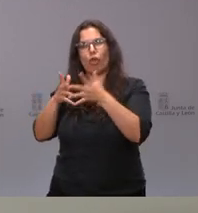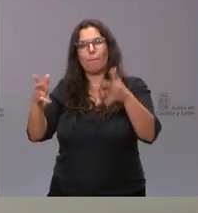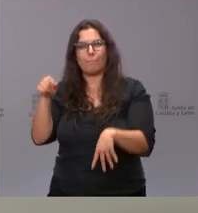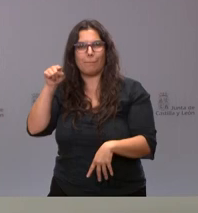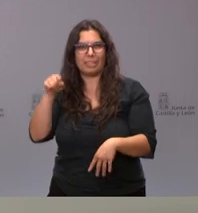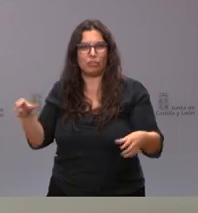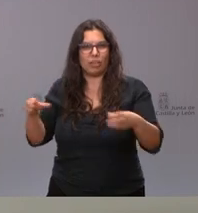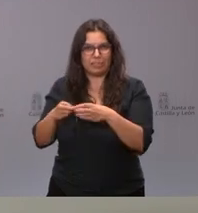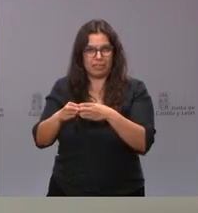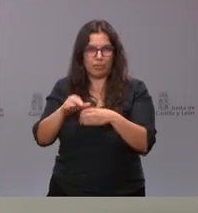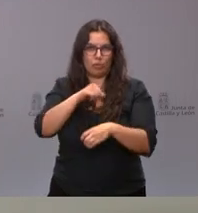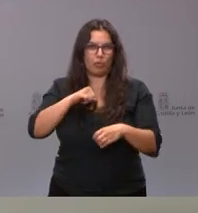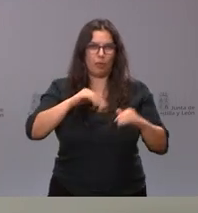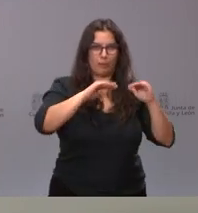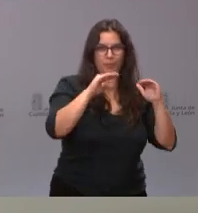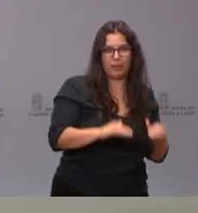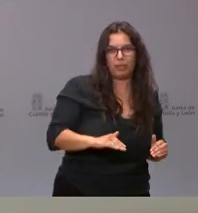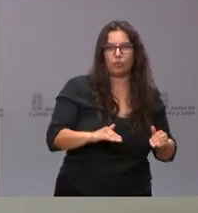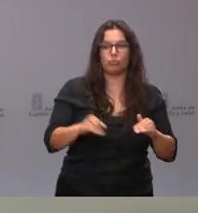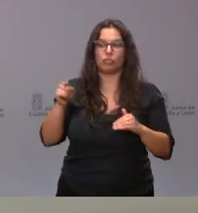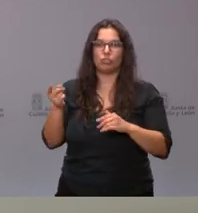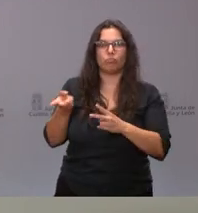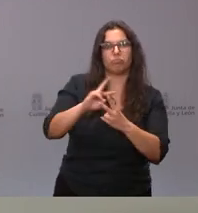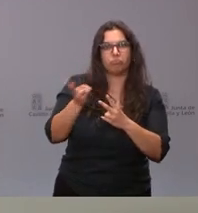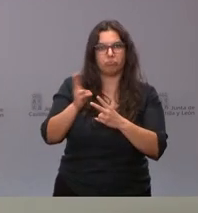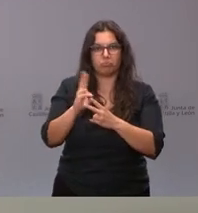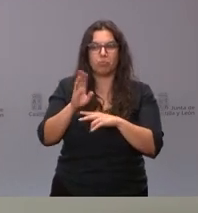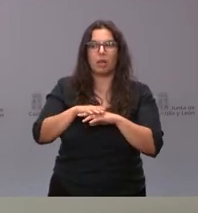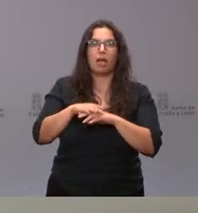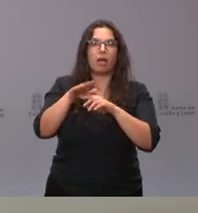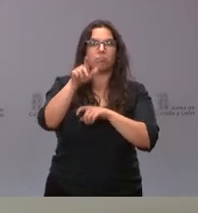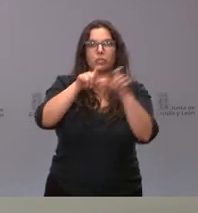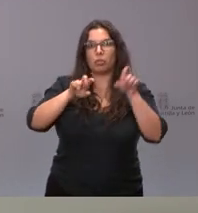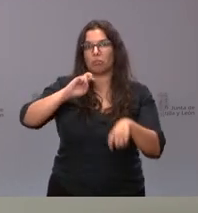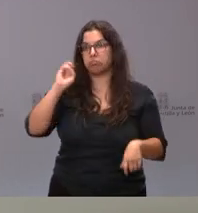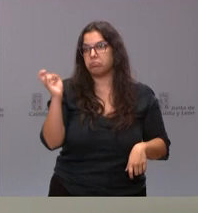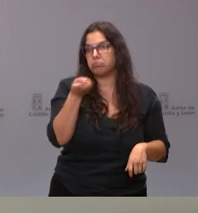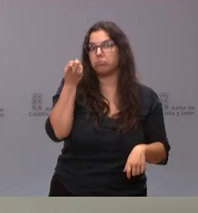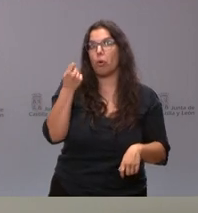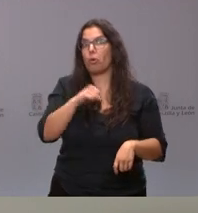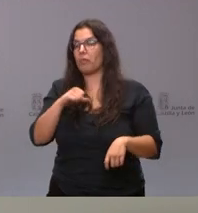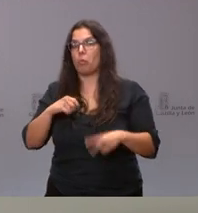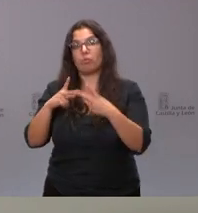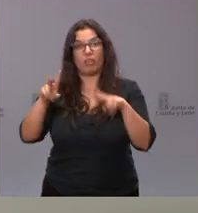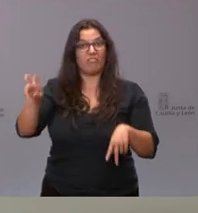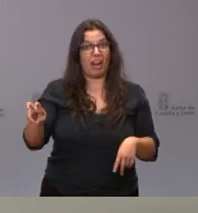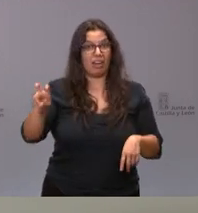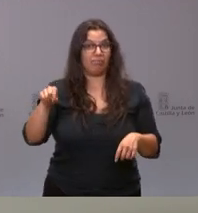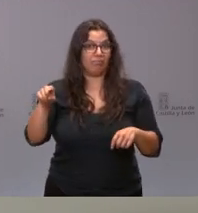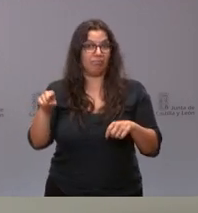transporte colectivo que tiene esta dualidad, tanto para el transporte de un número plural de personas como el de carácter individual y, por tanto,